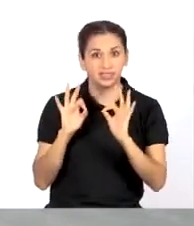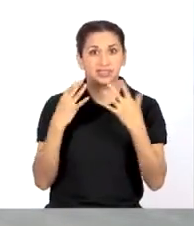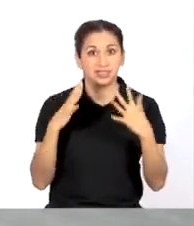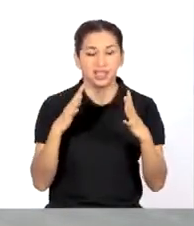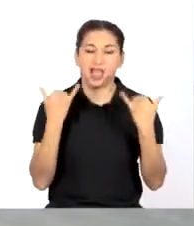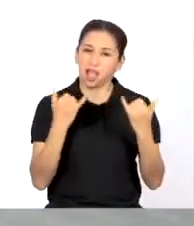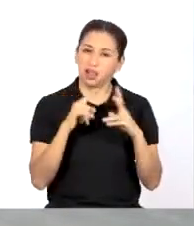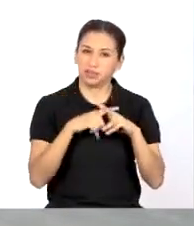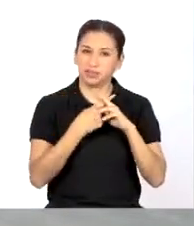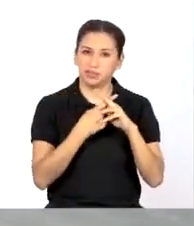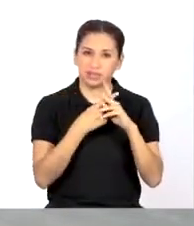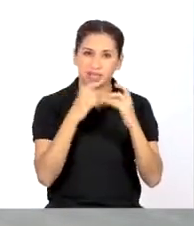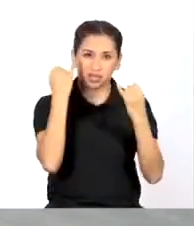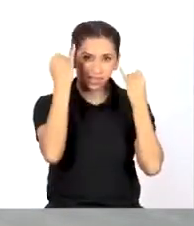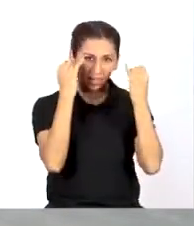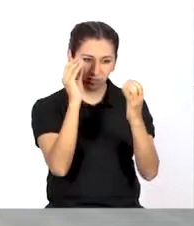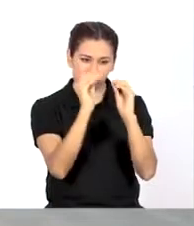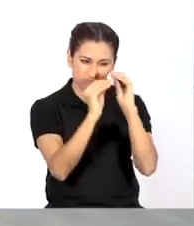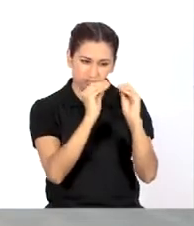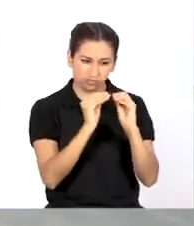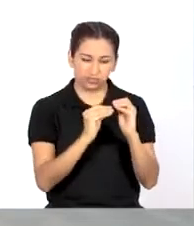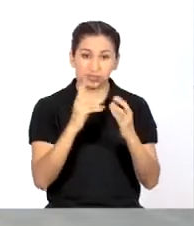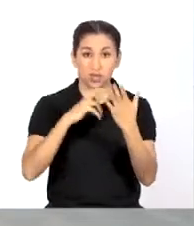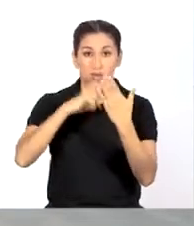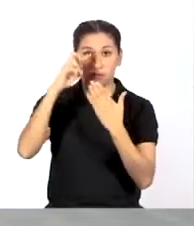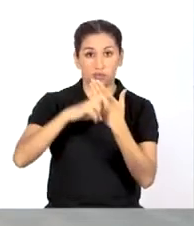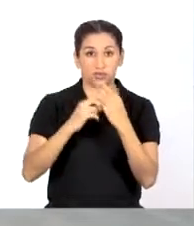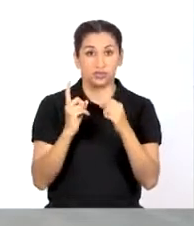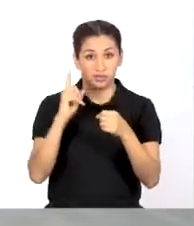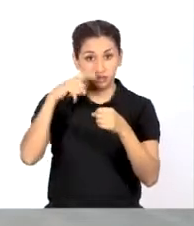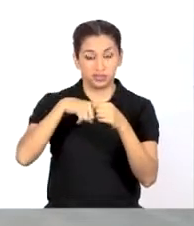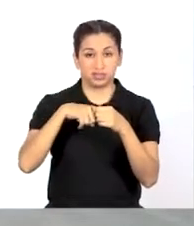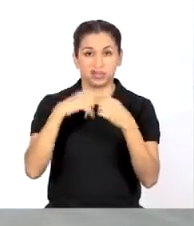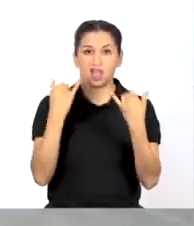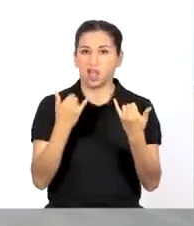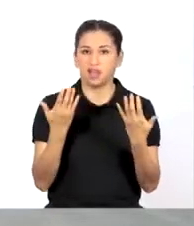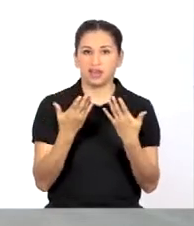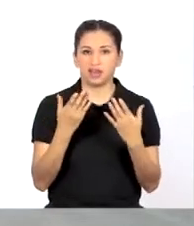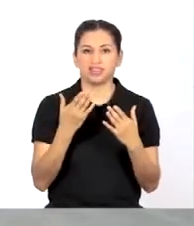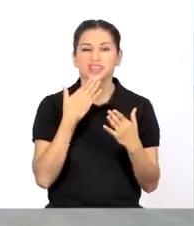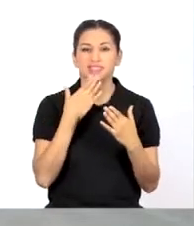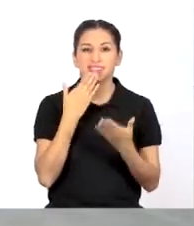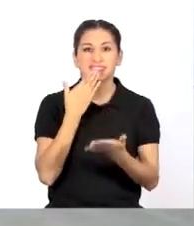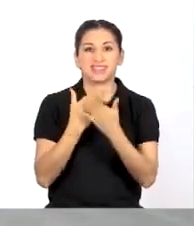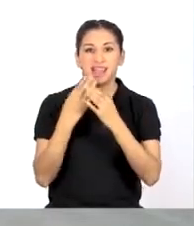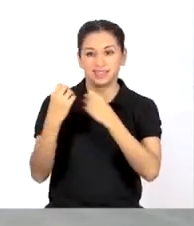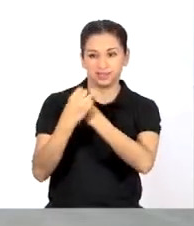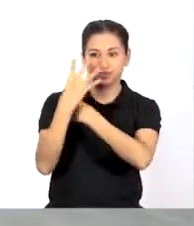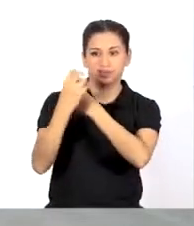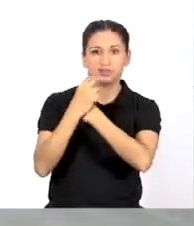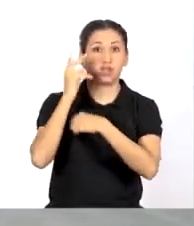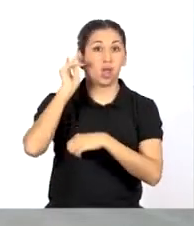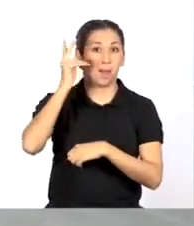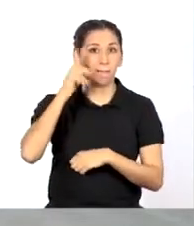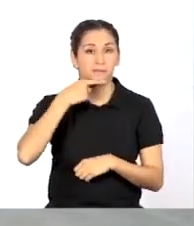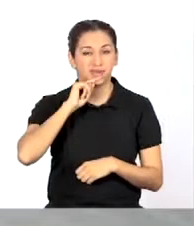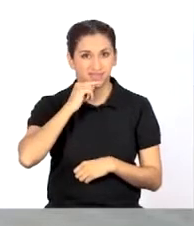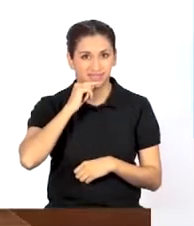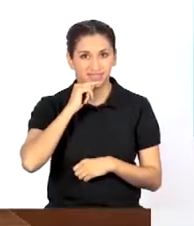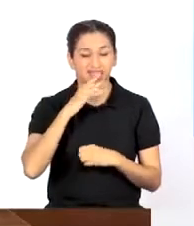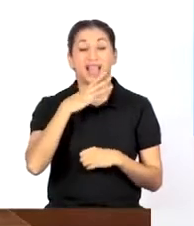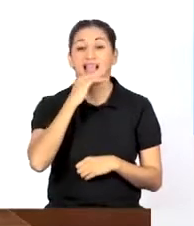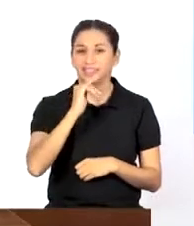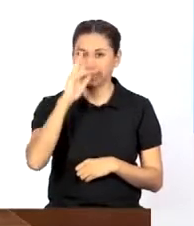hemos comenzado a diseñar el proyecto participativo. Para ello, estamos contando con las recomendaciones de la profesora.